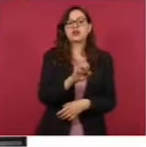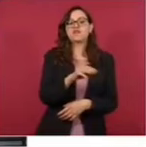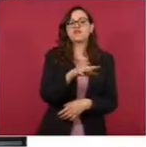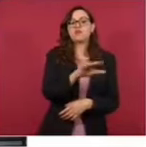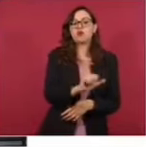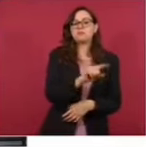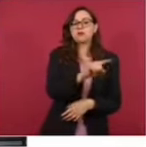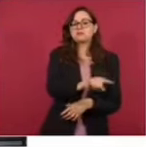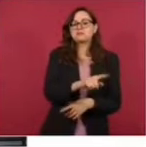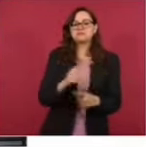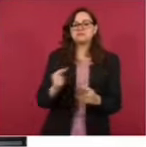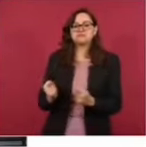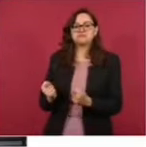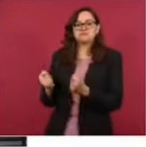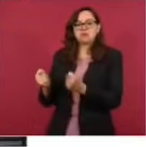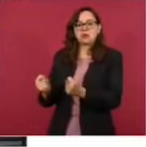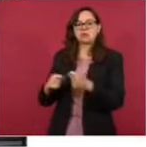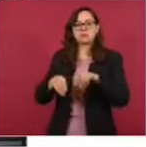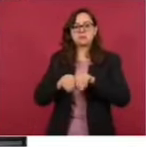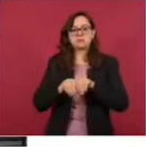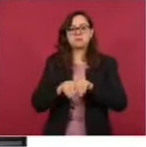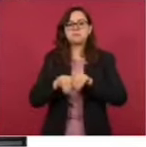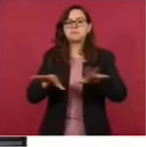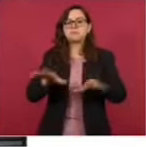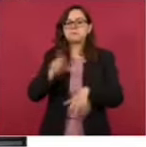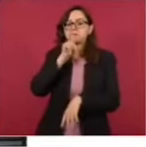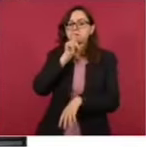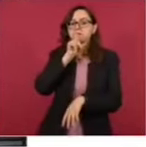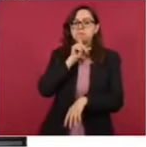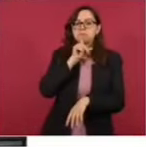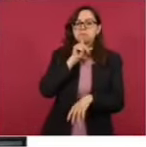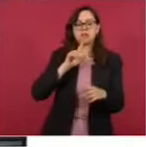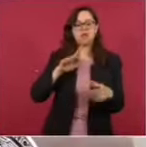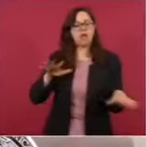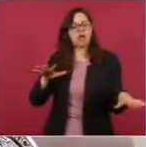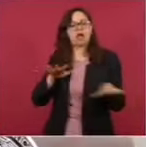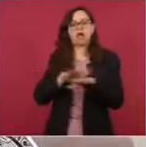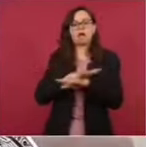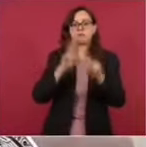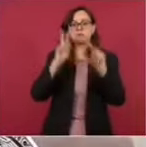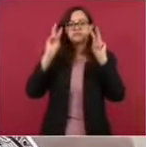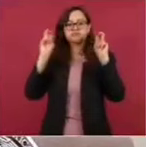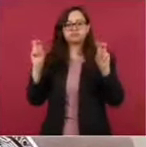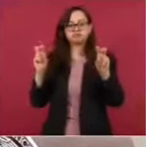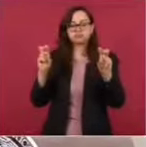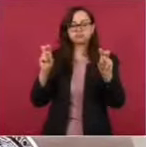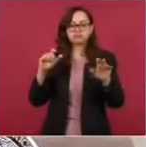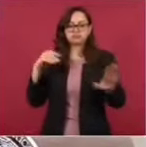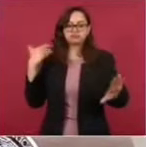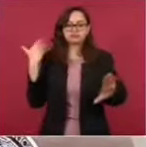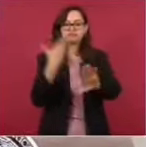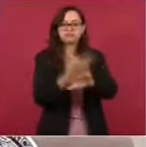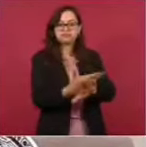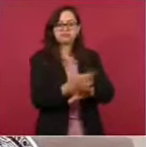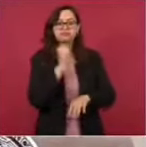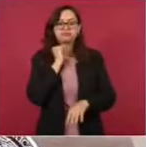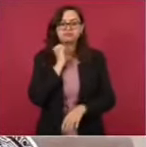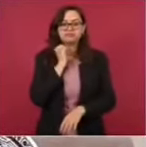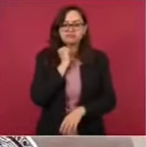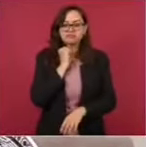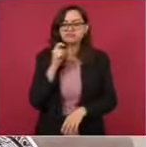Sedena vigila y con ello intimida a los legisladores. Pero eso es mentira.